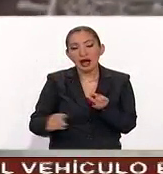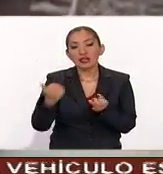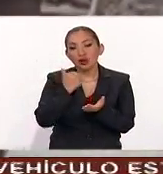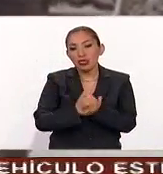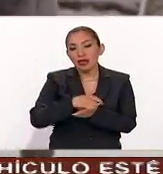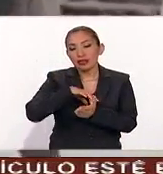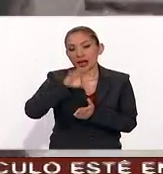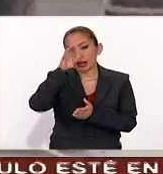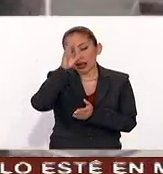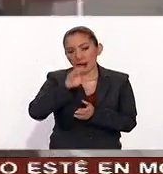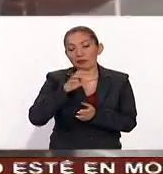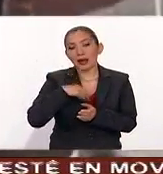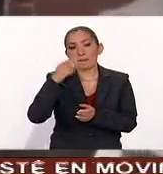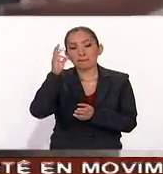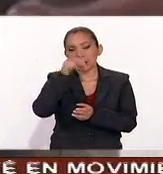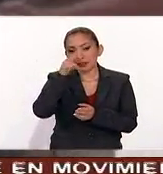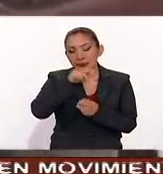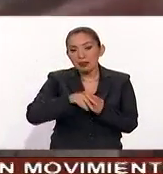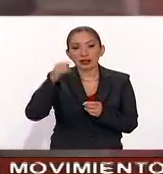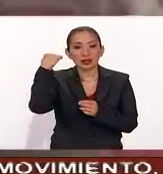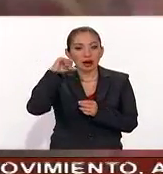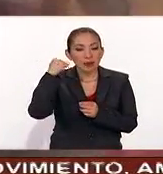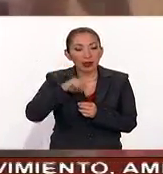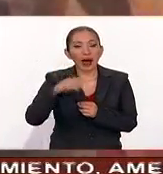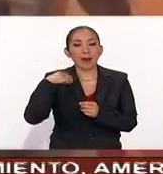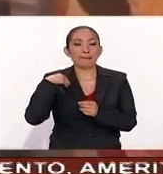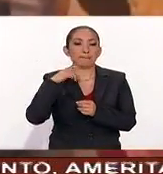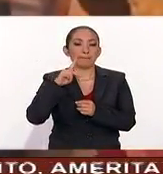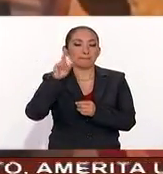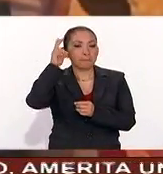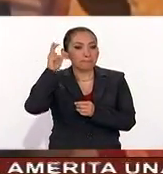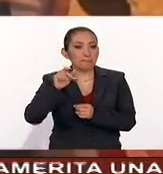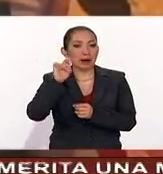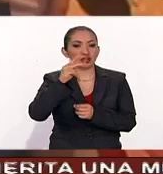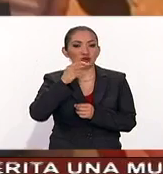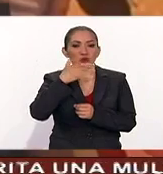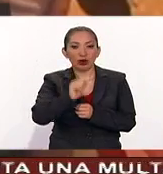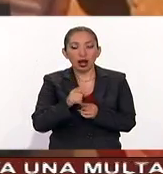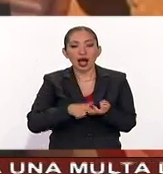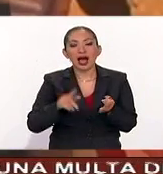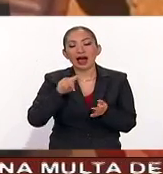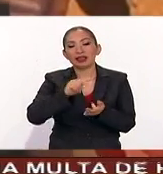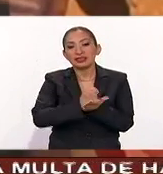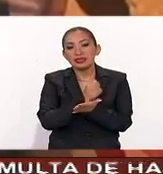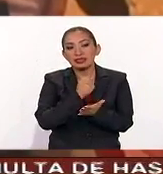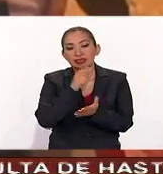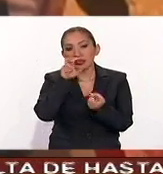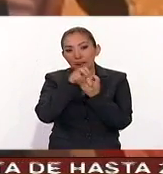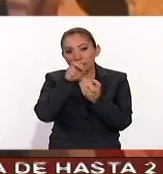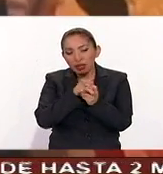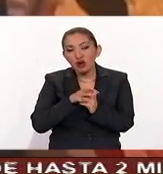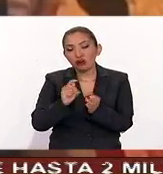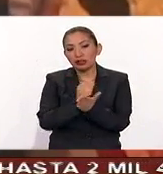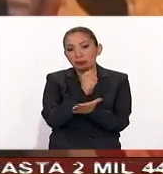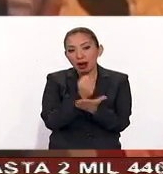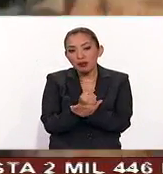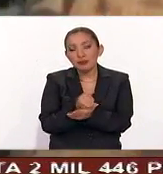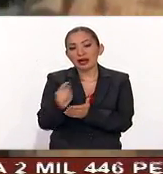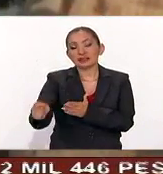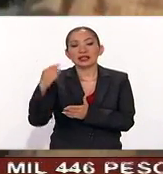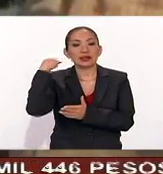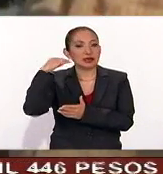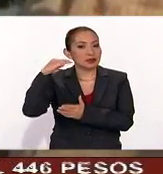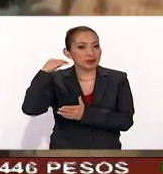Ciudad del Carmen, Manzanillo, Acapulco, Pachuca, Tampico, Tamaulipas y Mérida,